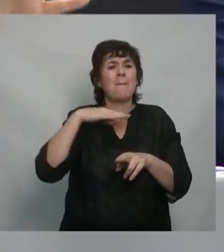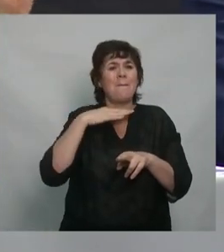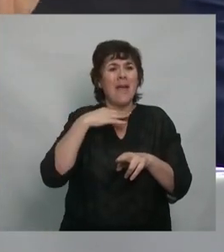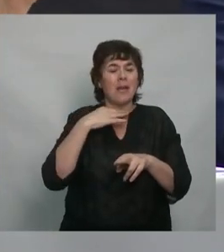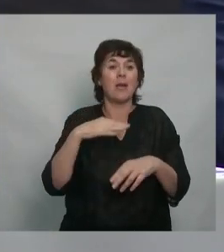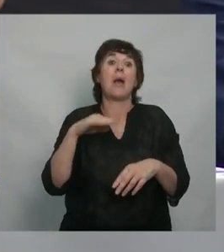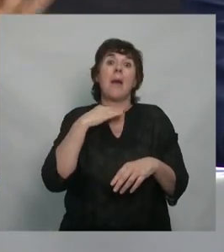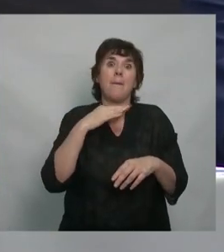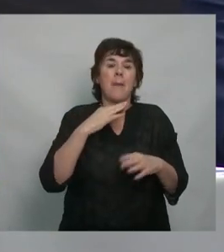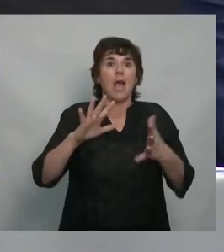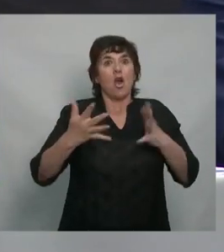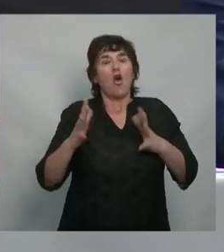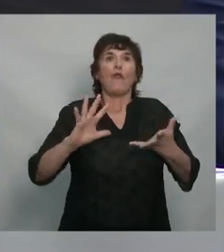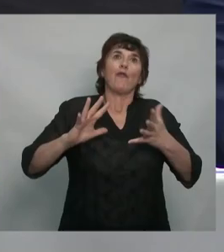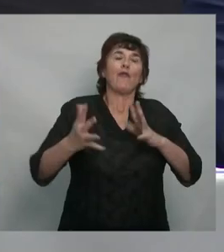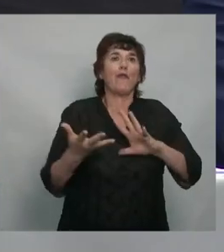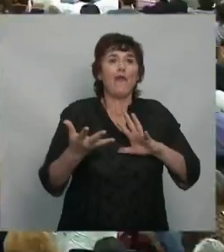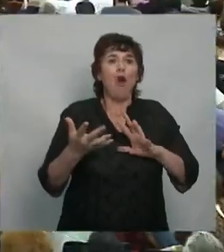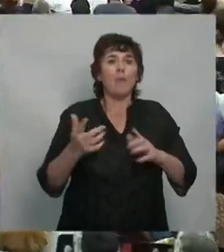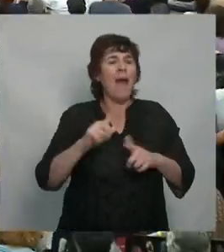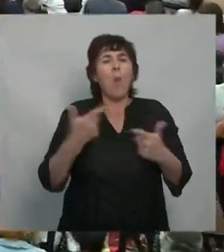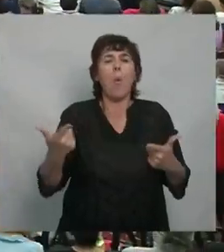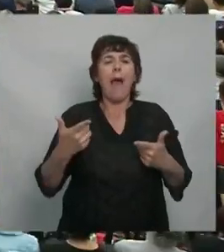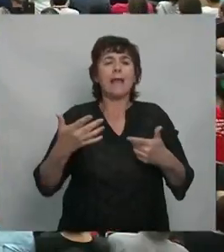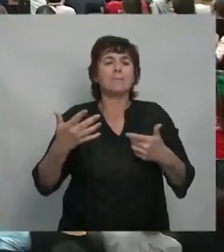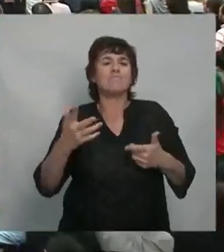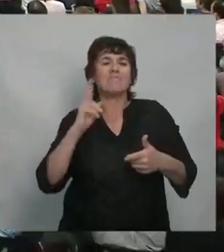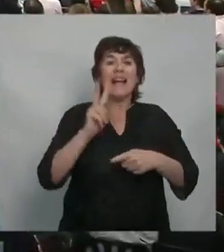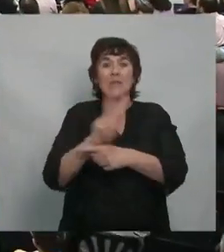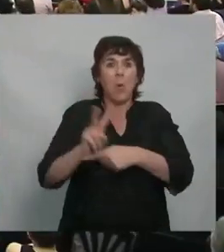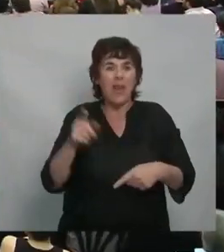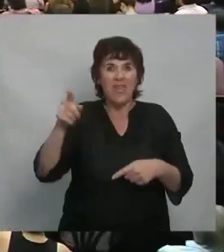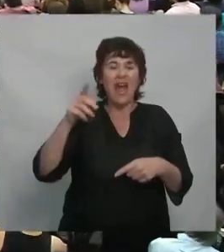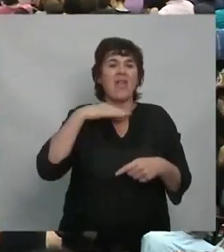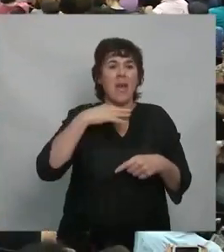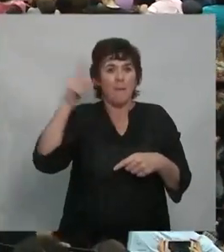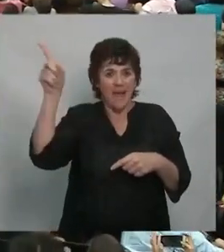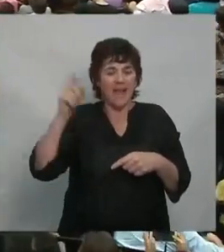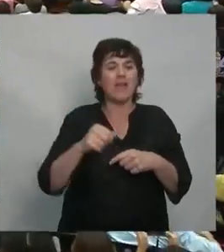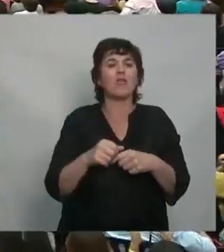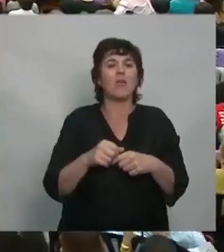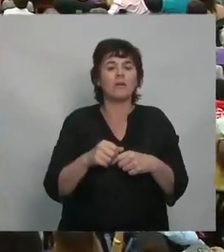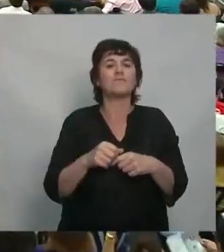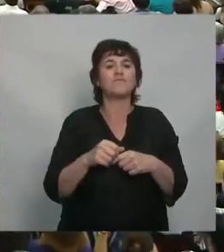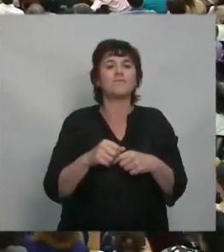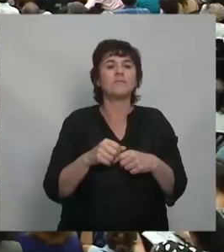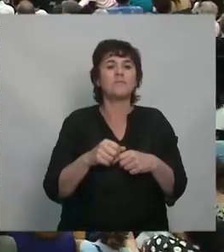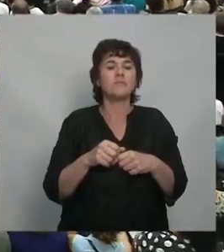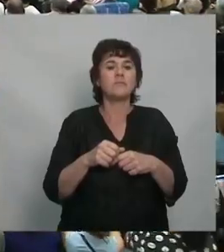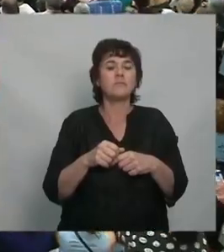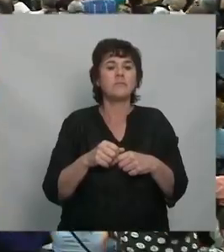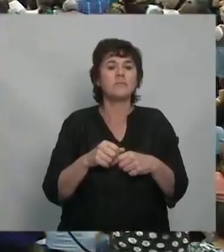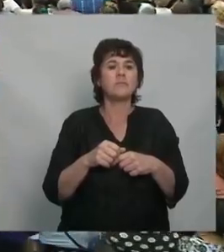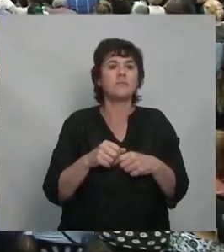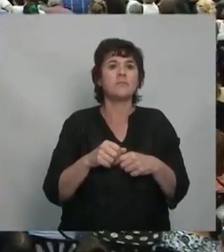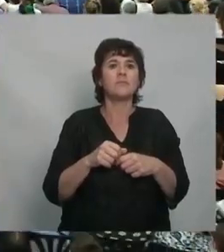México era un poco el paradigma de la inseguridad. Y además, en un ranking de 50